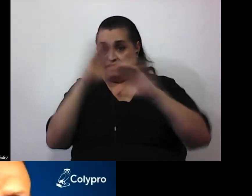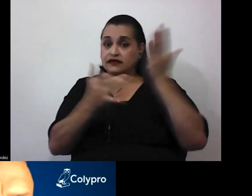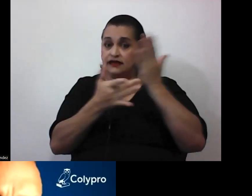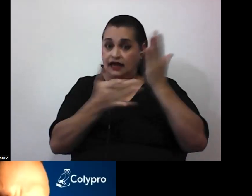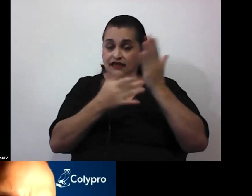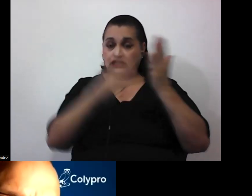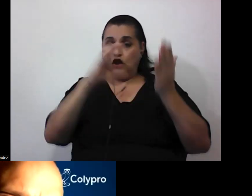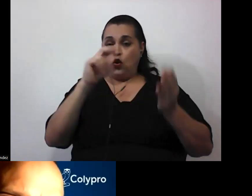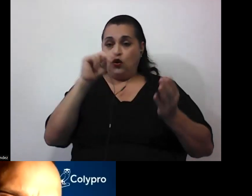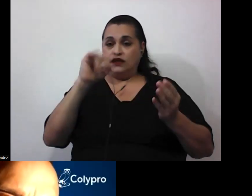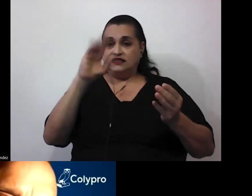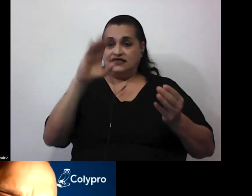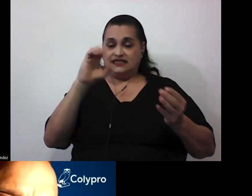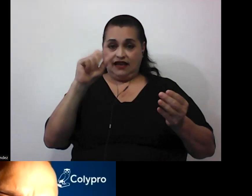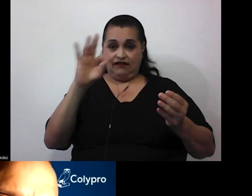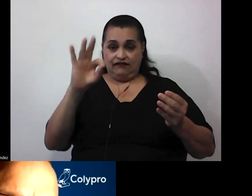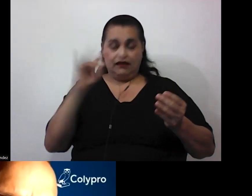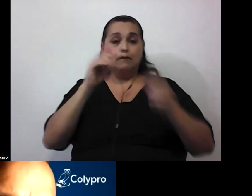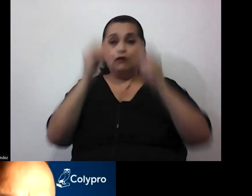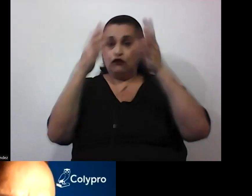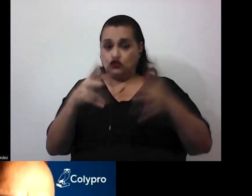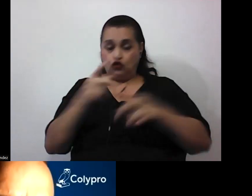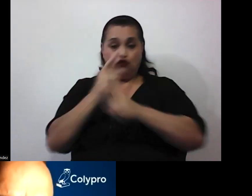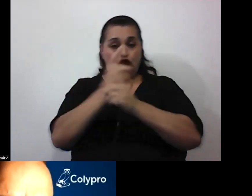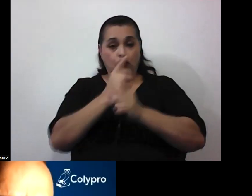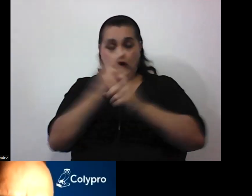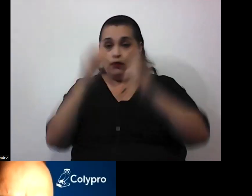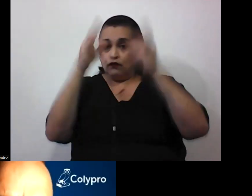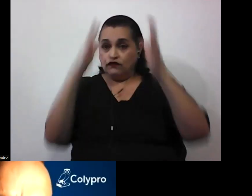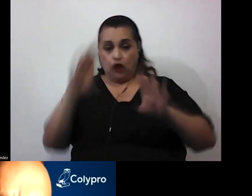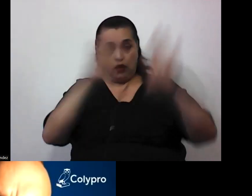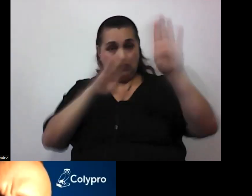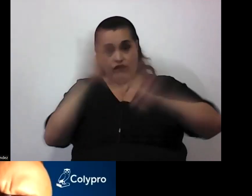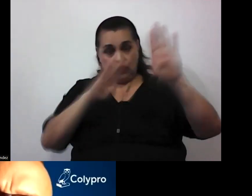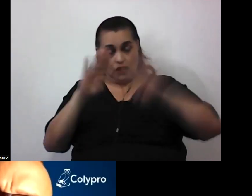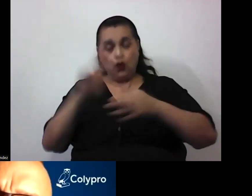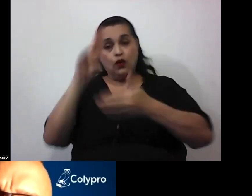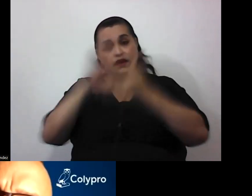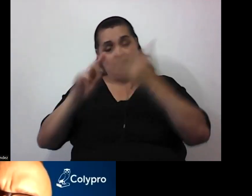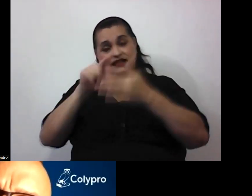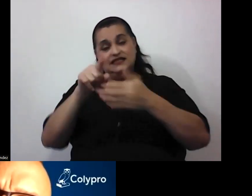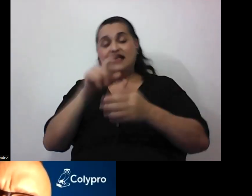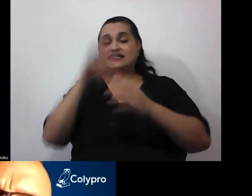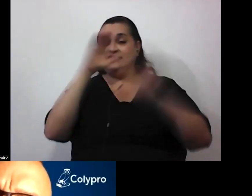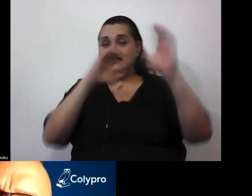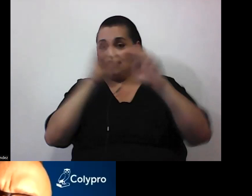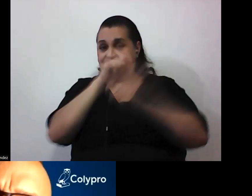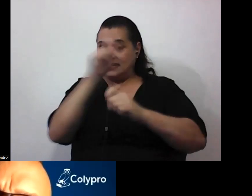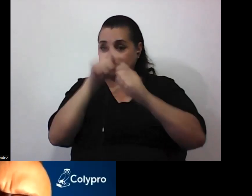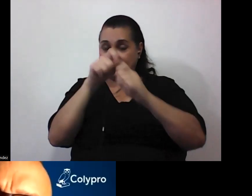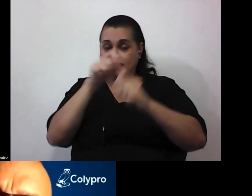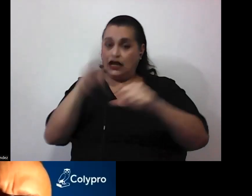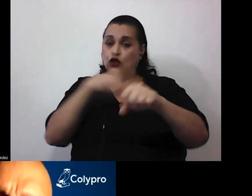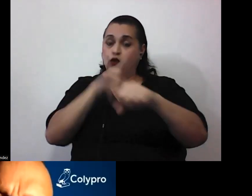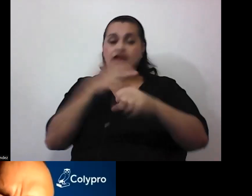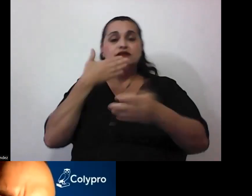y como profesor regular en el profesorado de biología de la Facultad de Ciencias Exactas y Naturales de la Universidad de Buenos